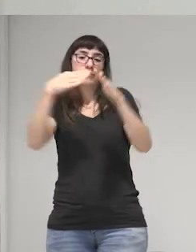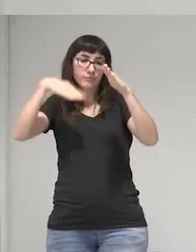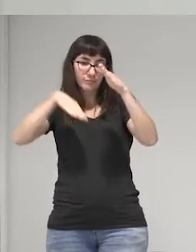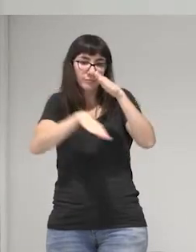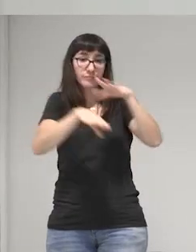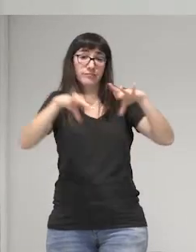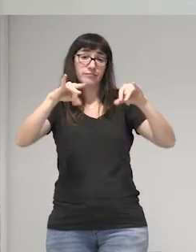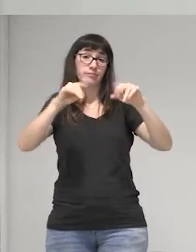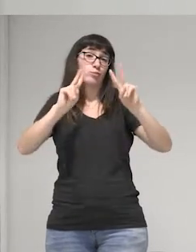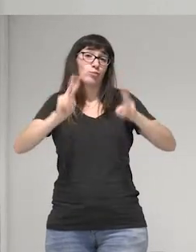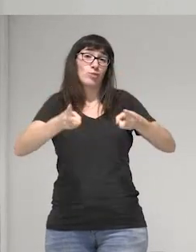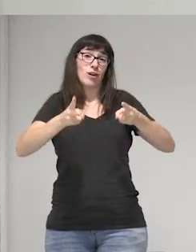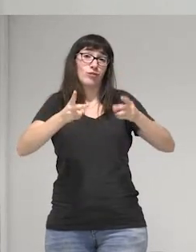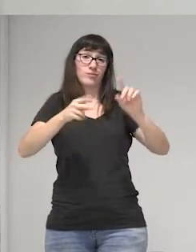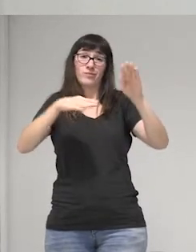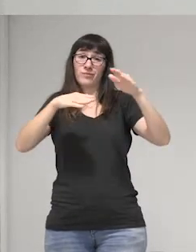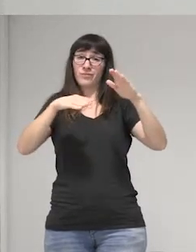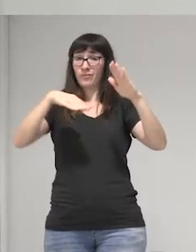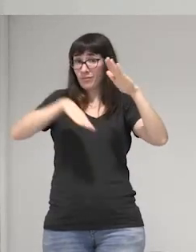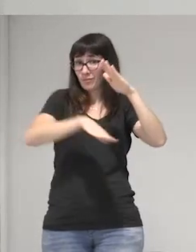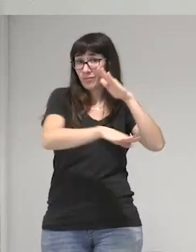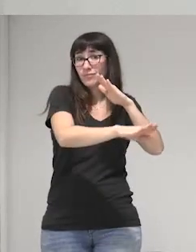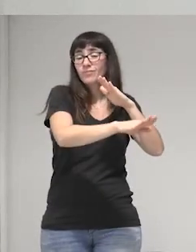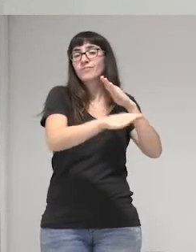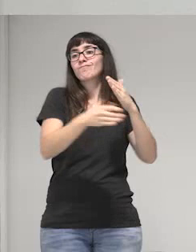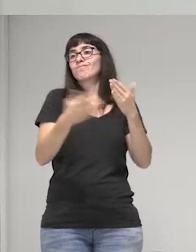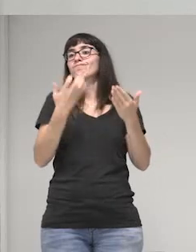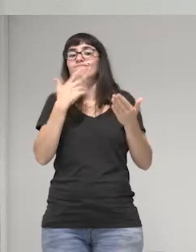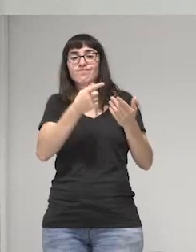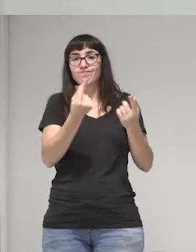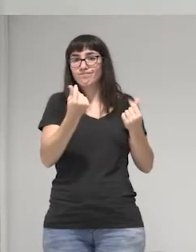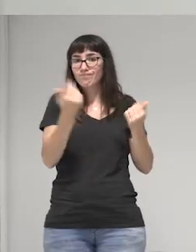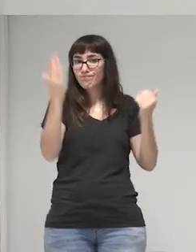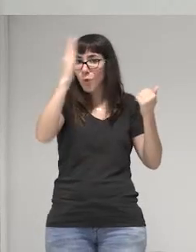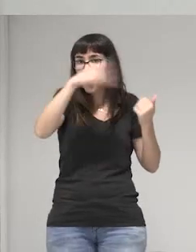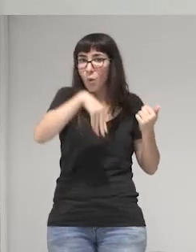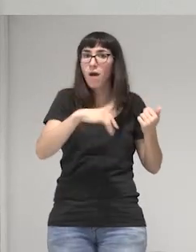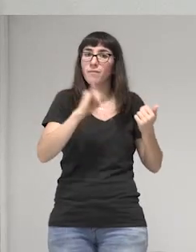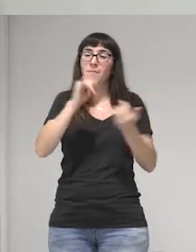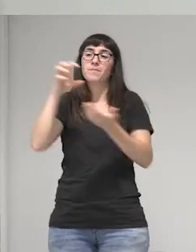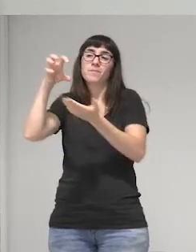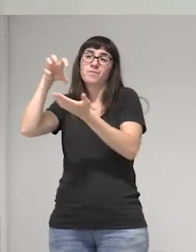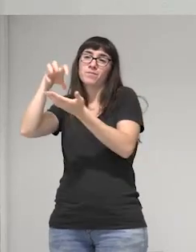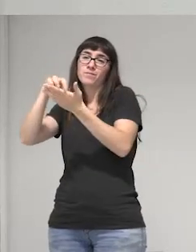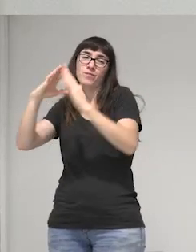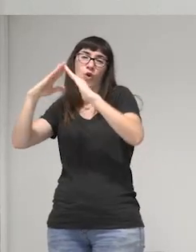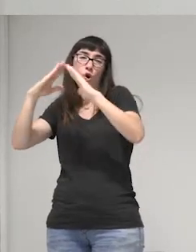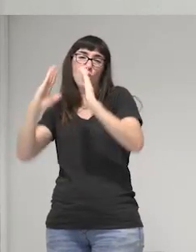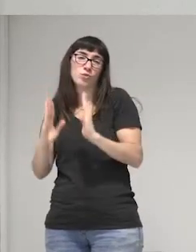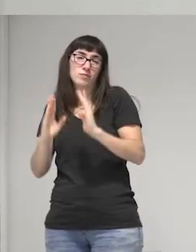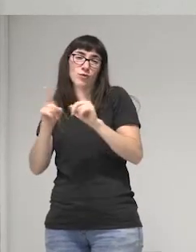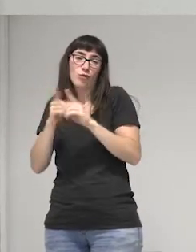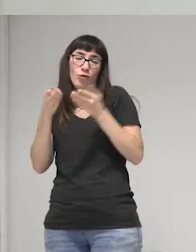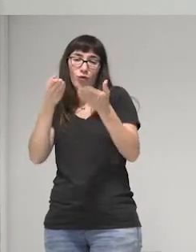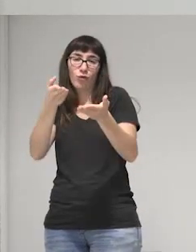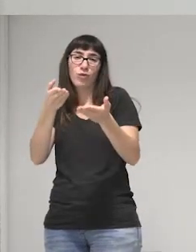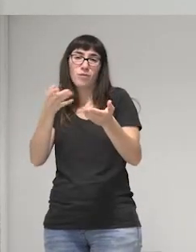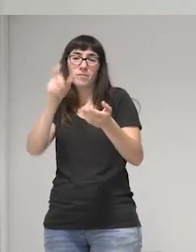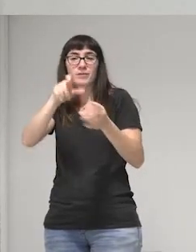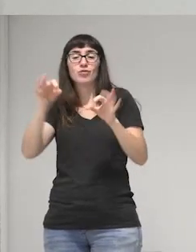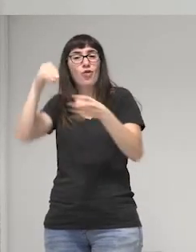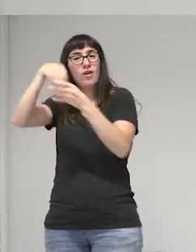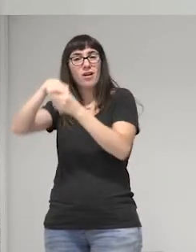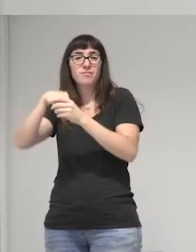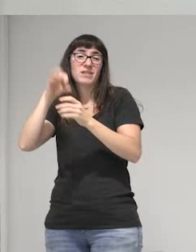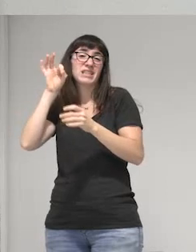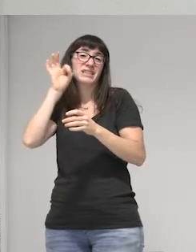familiares el hospicio San José que es un hospicio de personas que alberga personas viviendo con VIH no solo